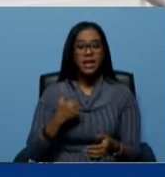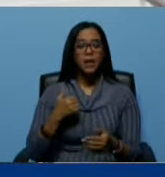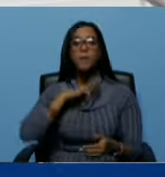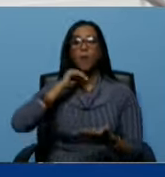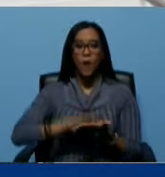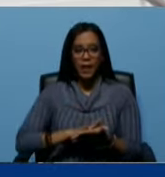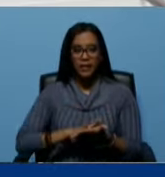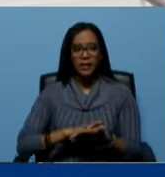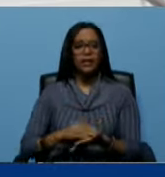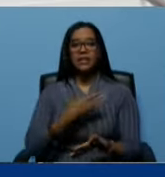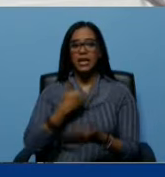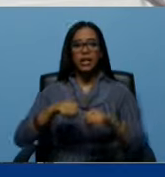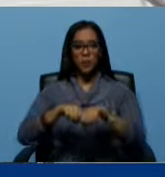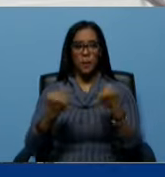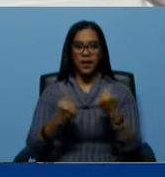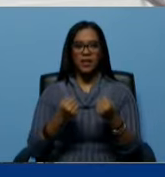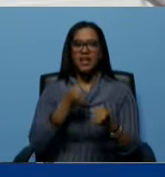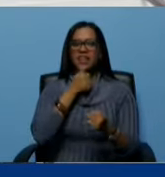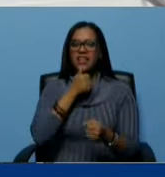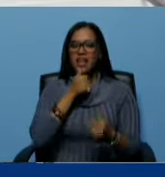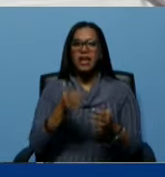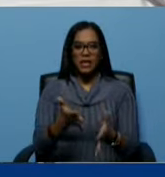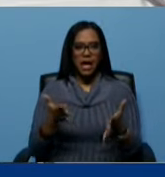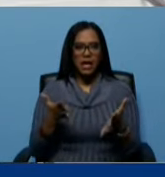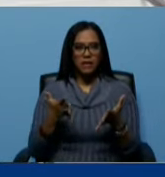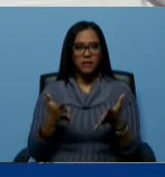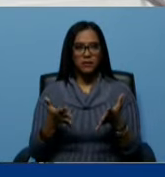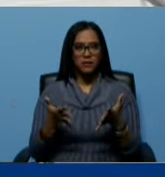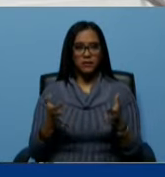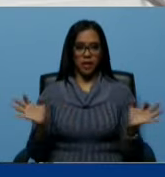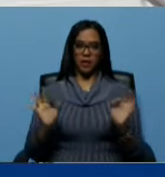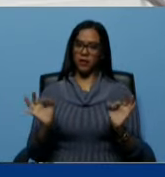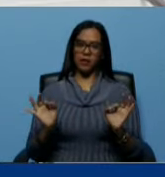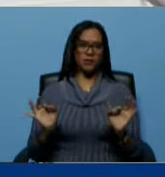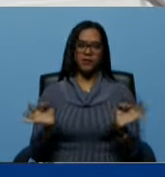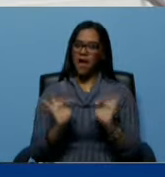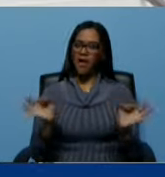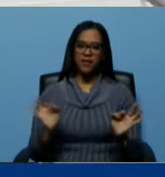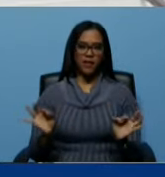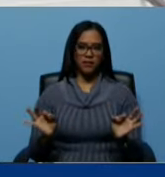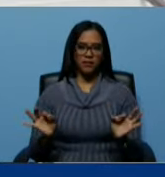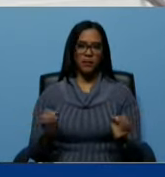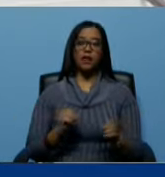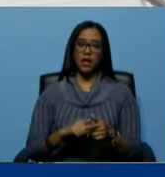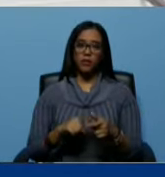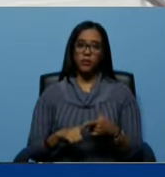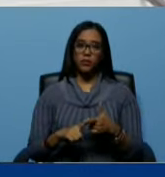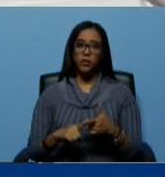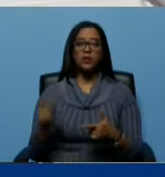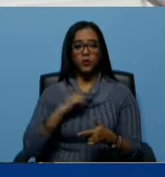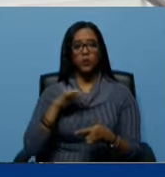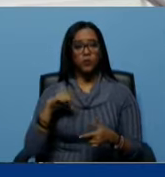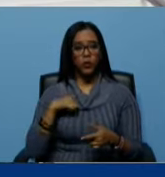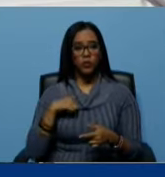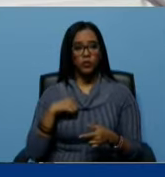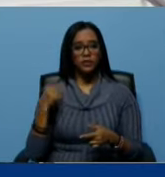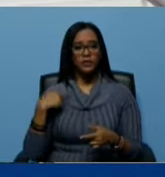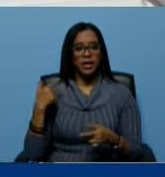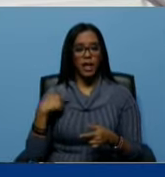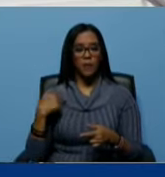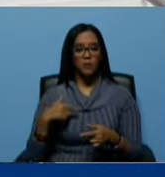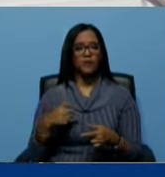es destrucción ¿quién gana con la destrucción? nadie nadie entonces nosotros tenemos ese